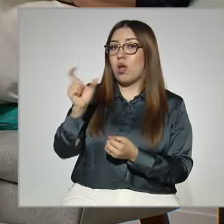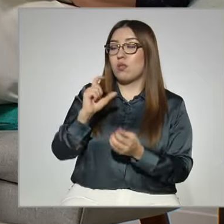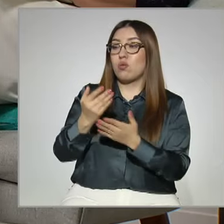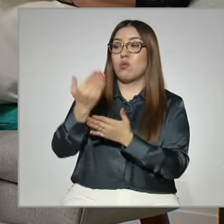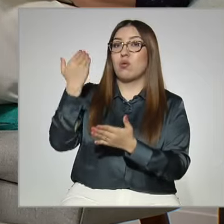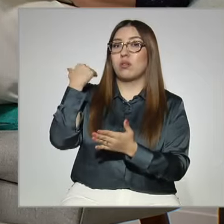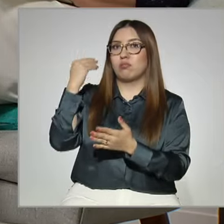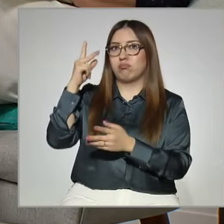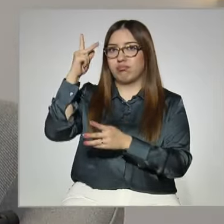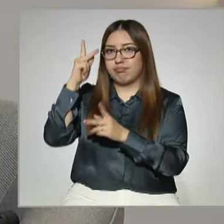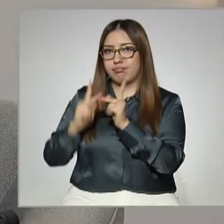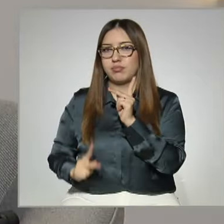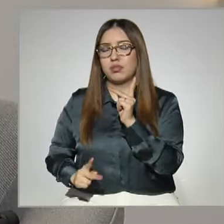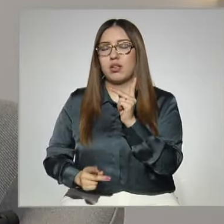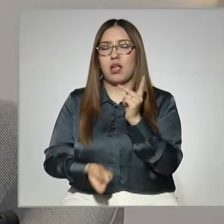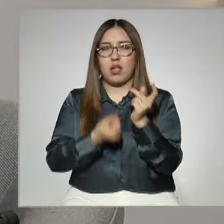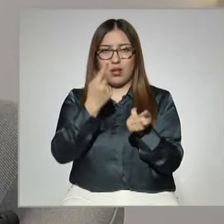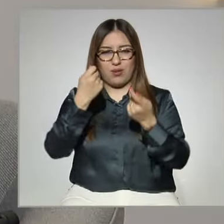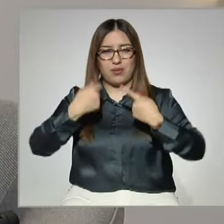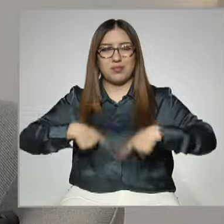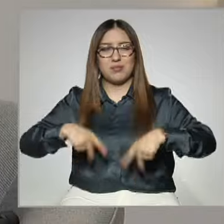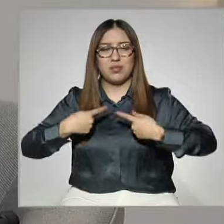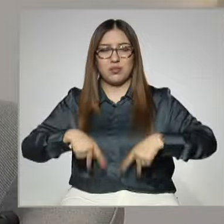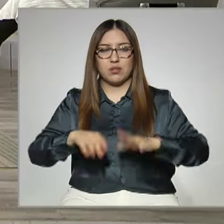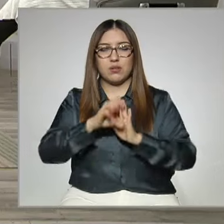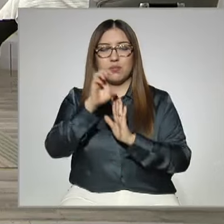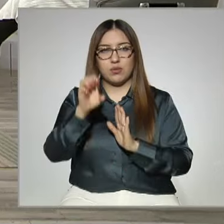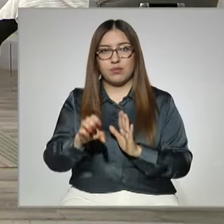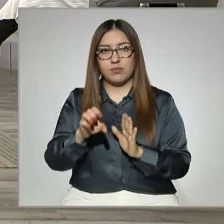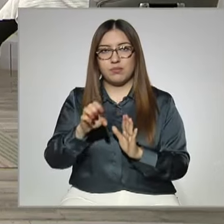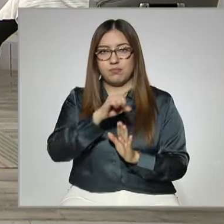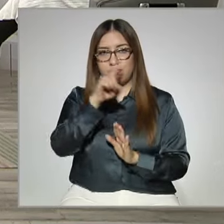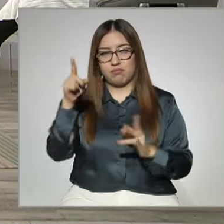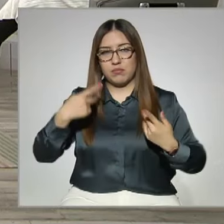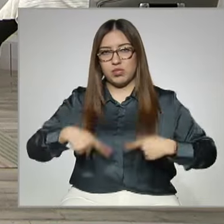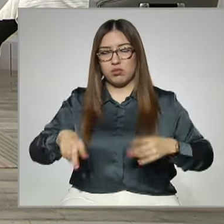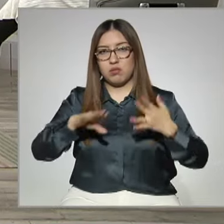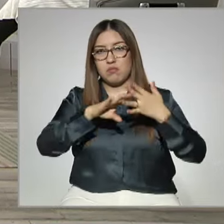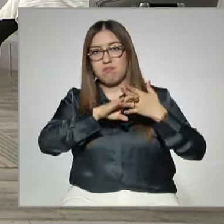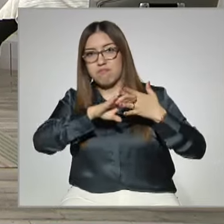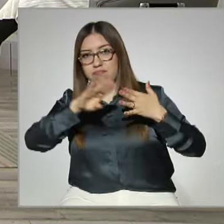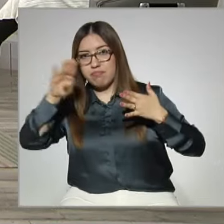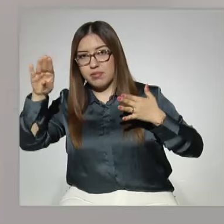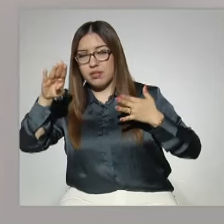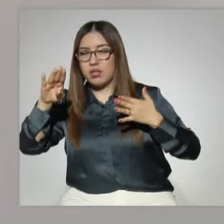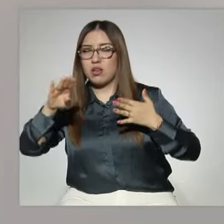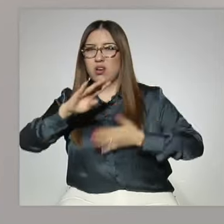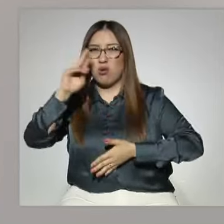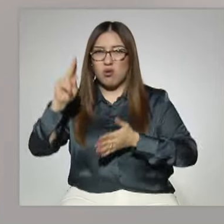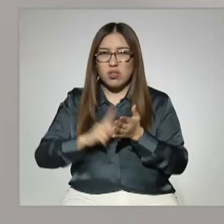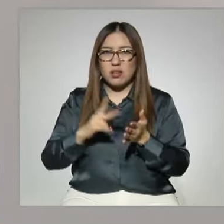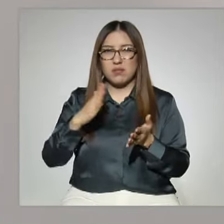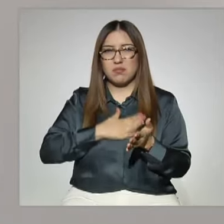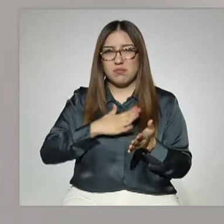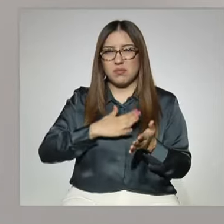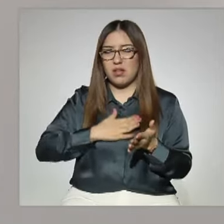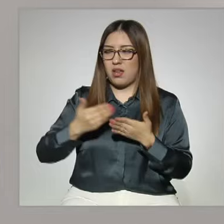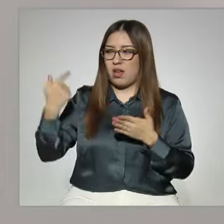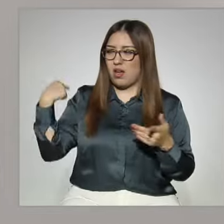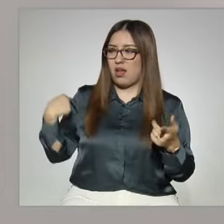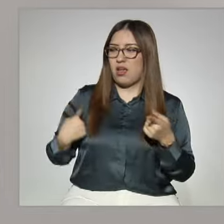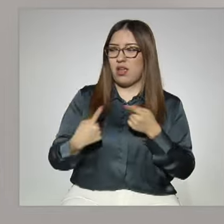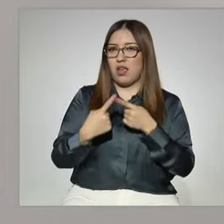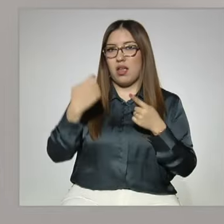Existe, por ejemplo, para las personas que migran siempre la revalidación de estudios o para